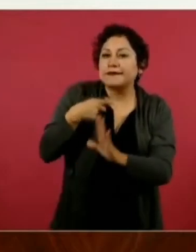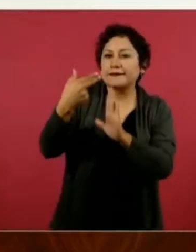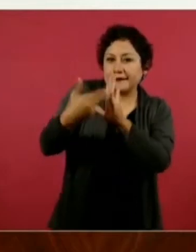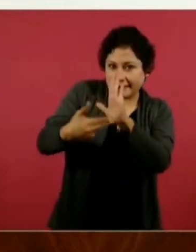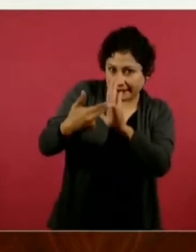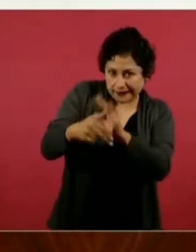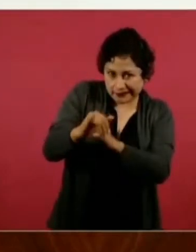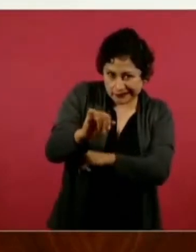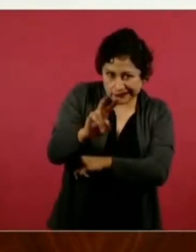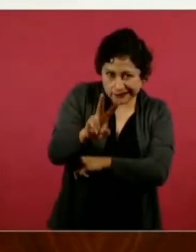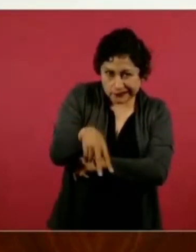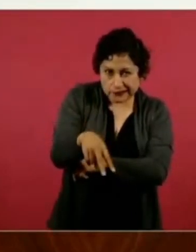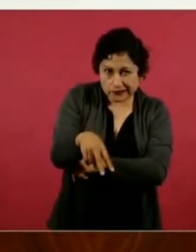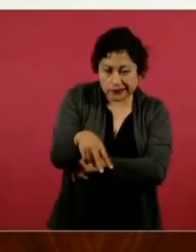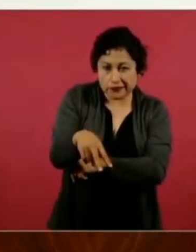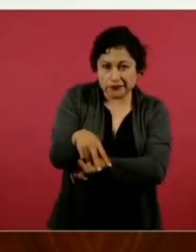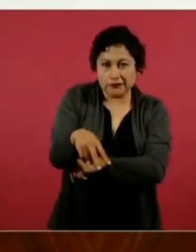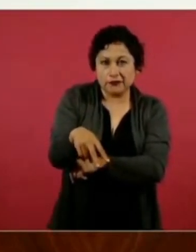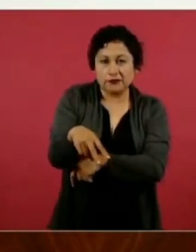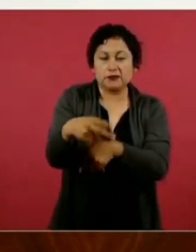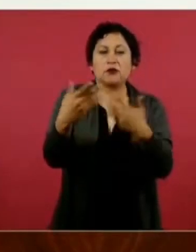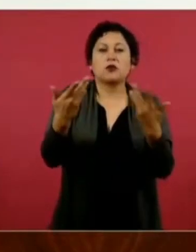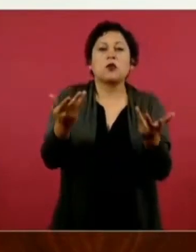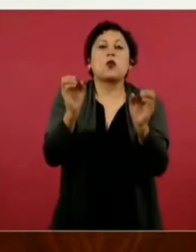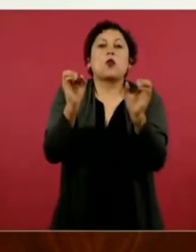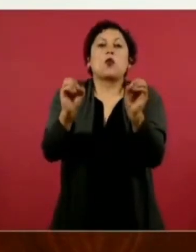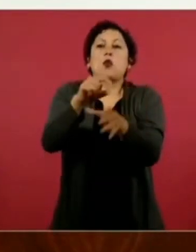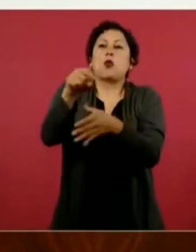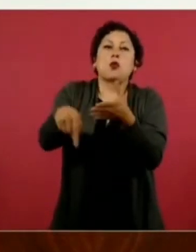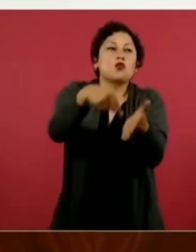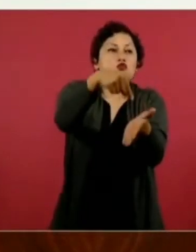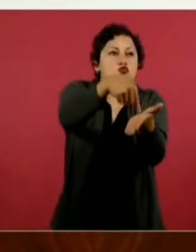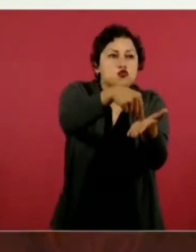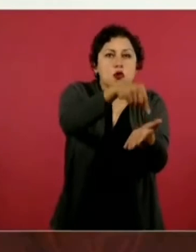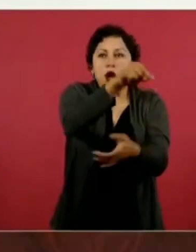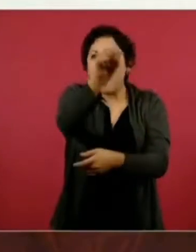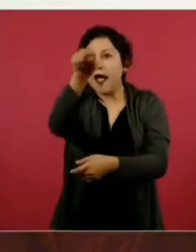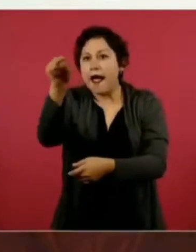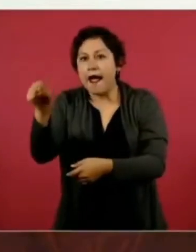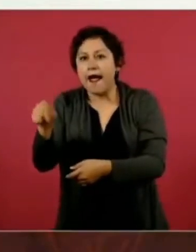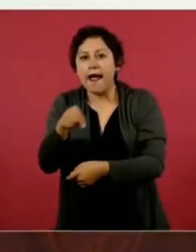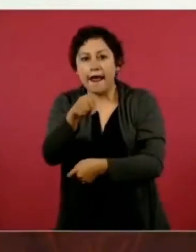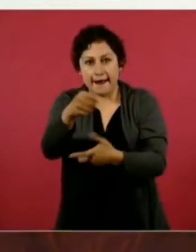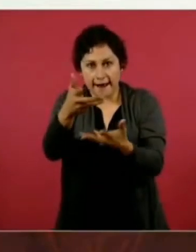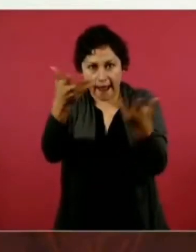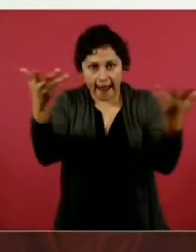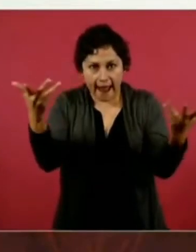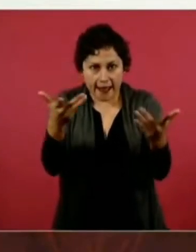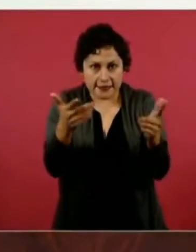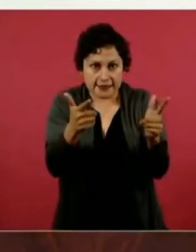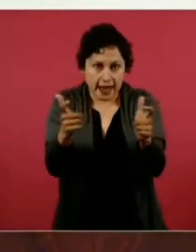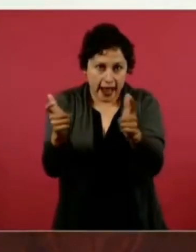de algunos lugares donde se hacen estas armas.